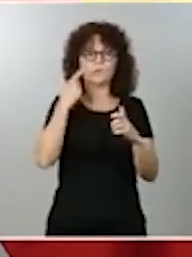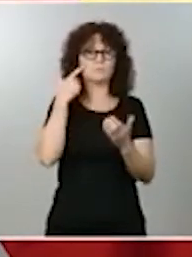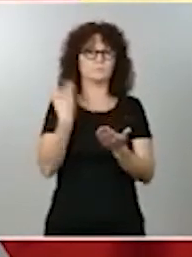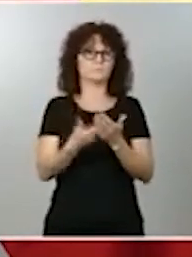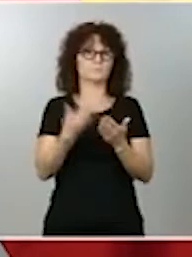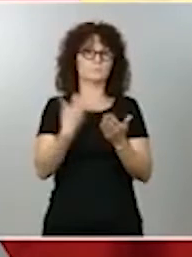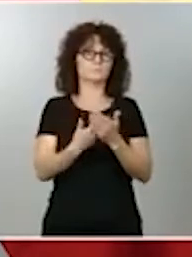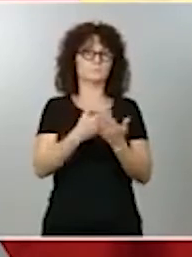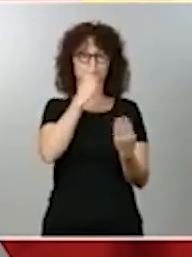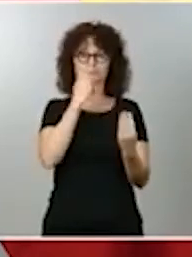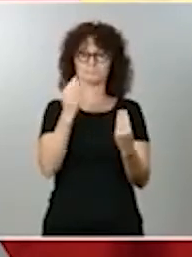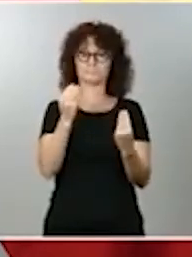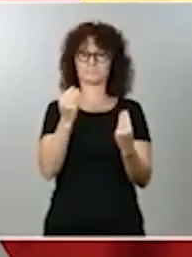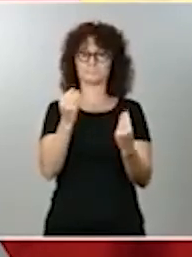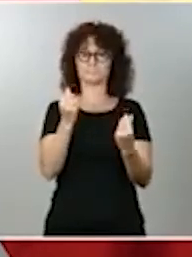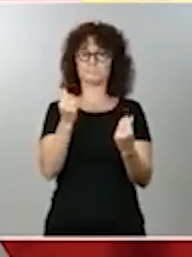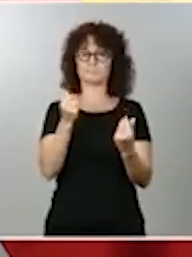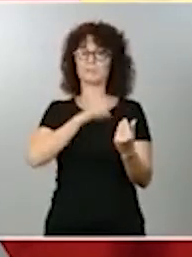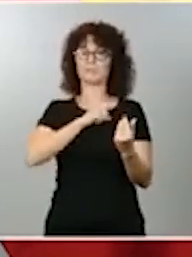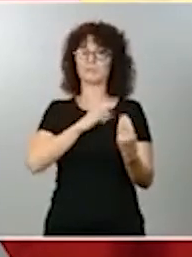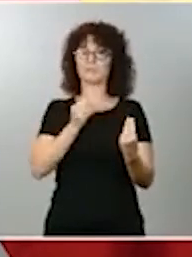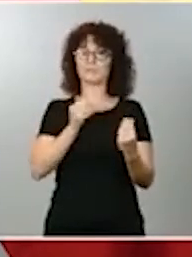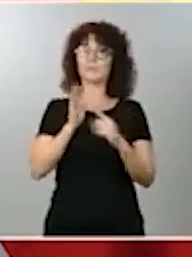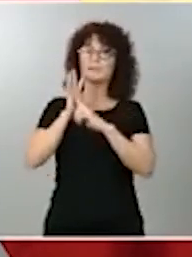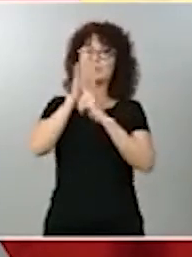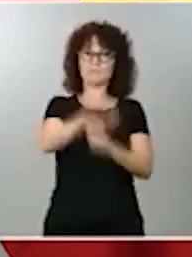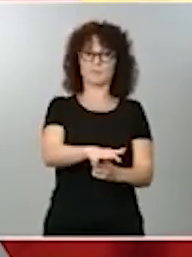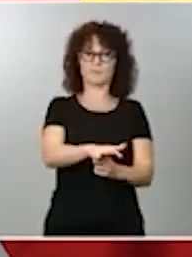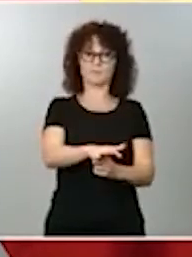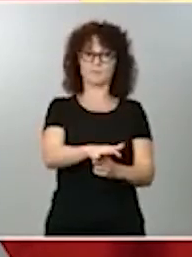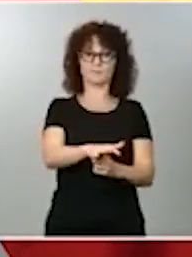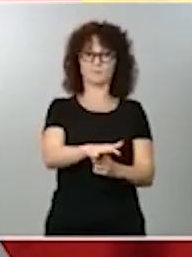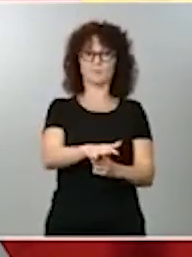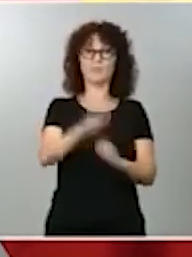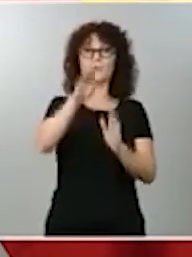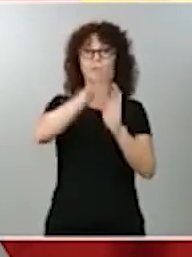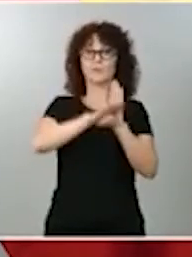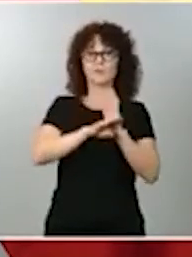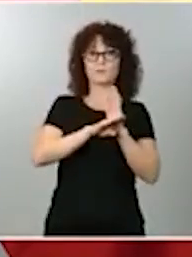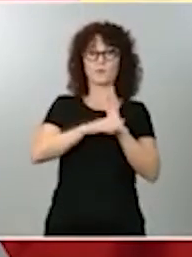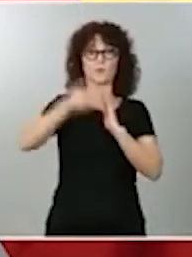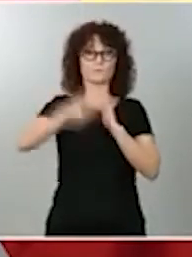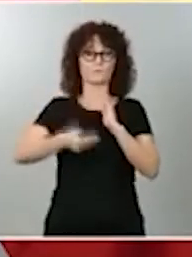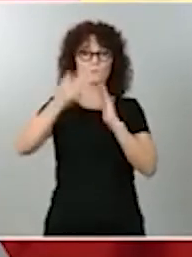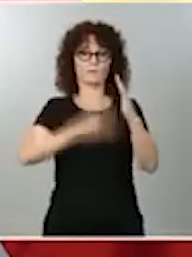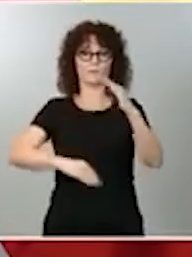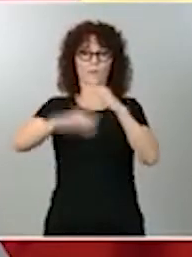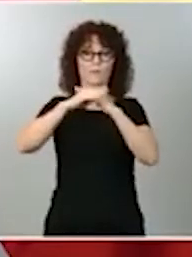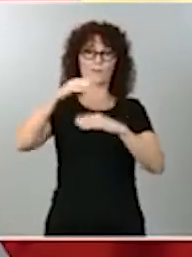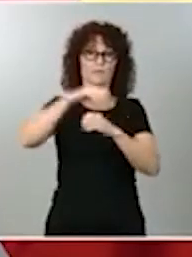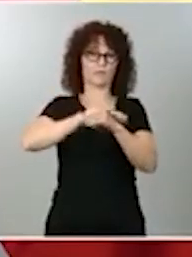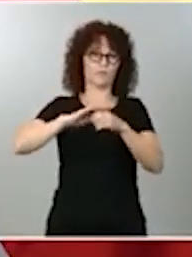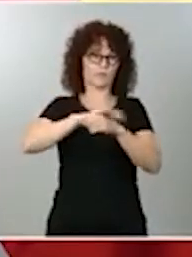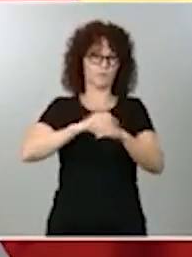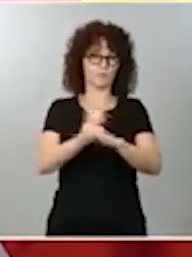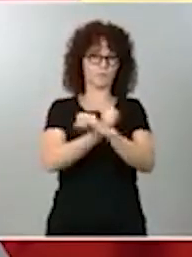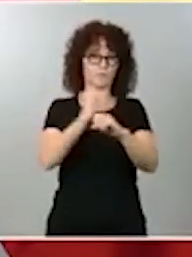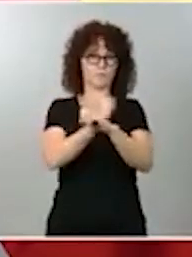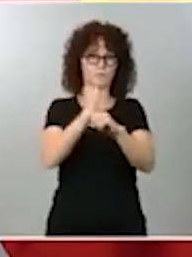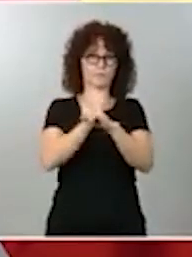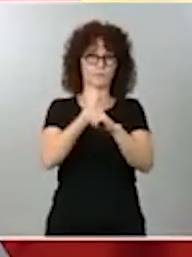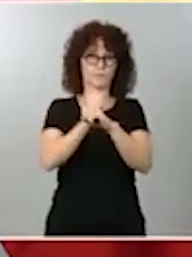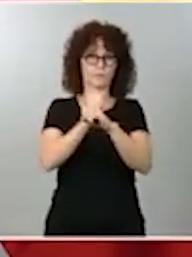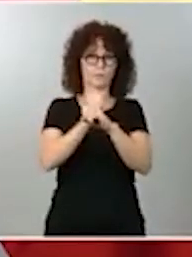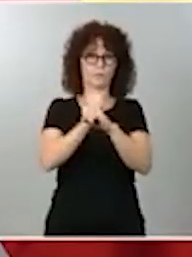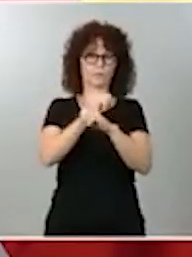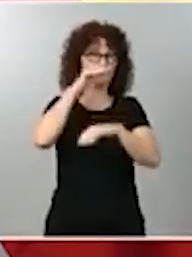discriminación. Se estaría vulnerando el principio fundamental de igualdad en el trabajo. Esta norma, como observan las dos normas, lo